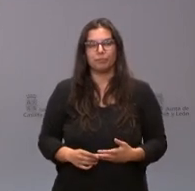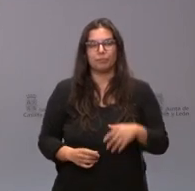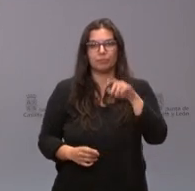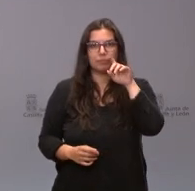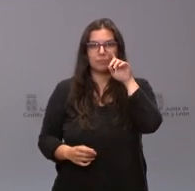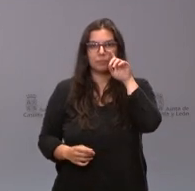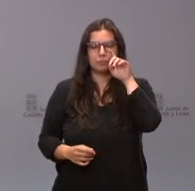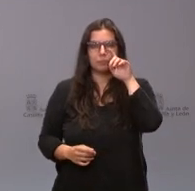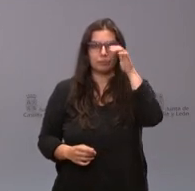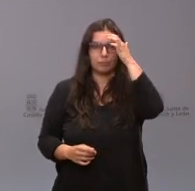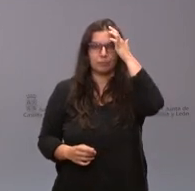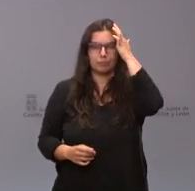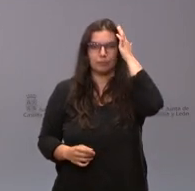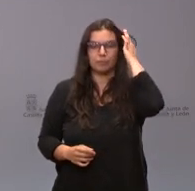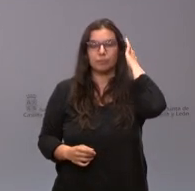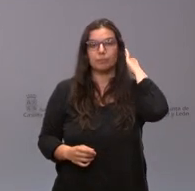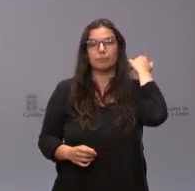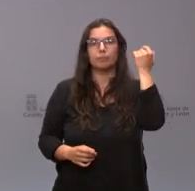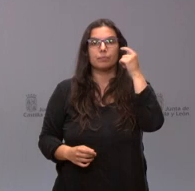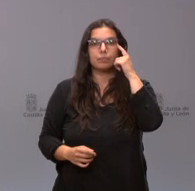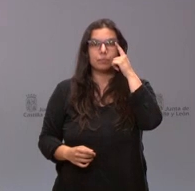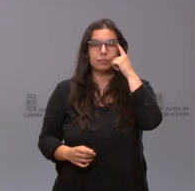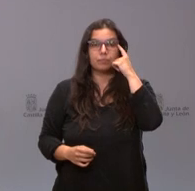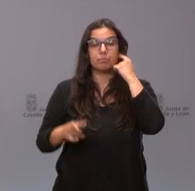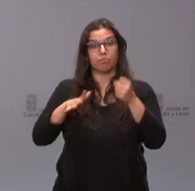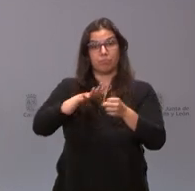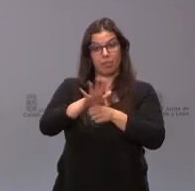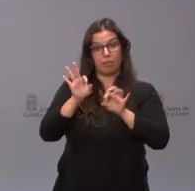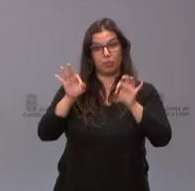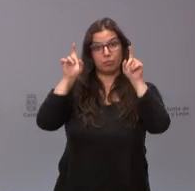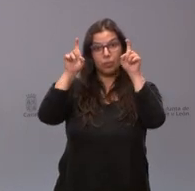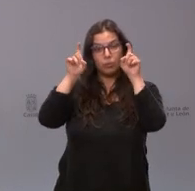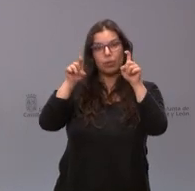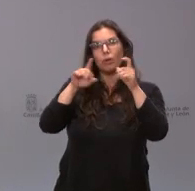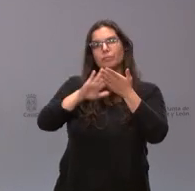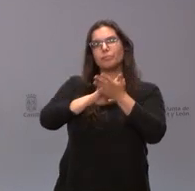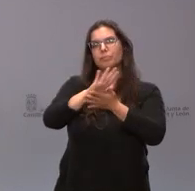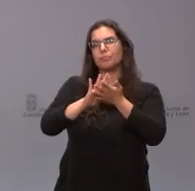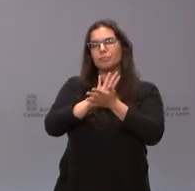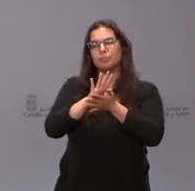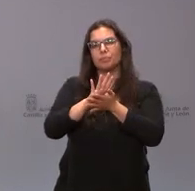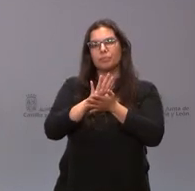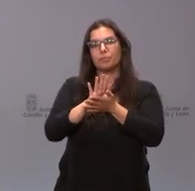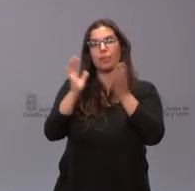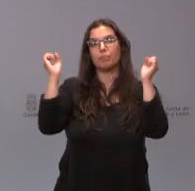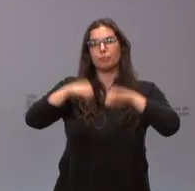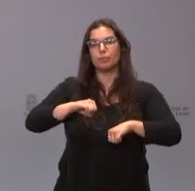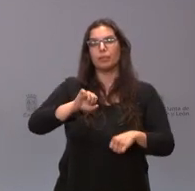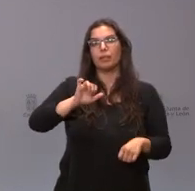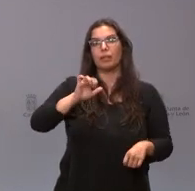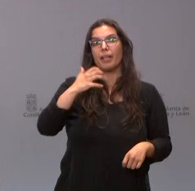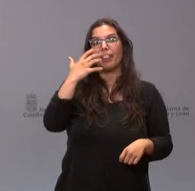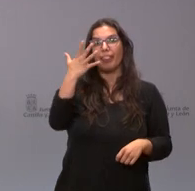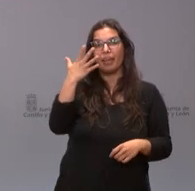a ese ámbito, estamos hablando de que se aprueban cinco nuevos